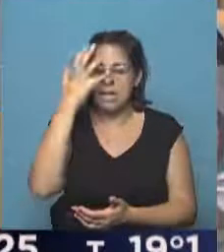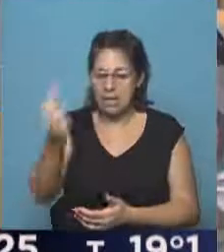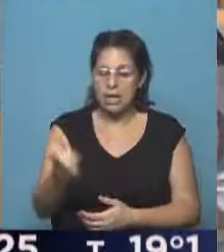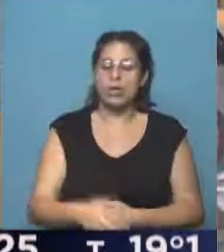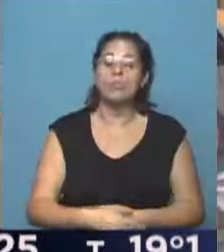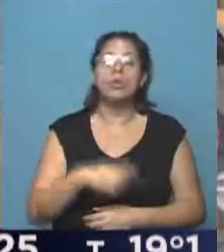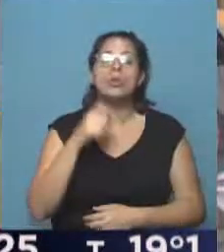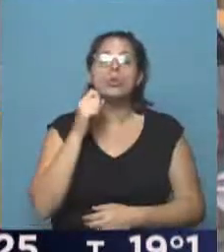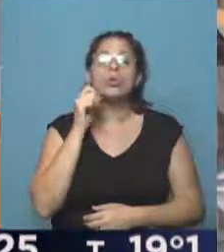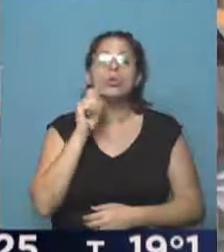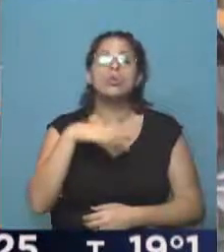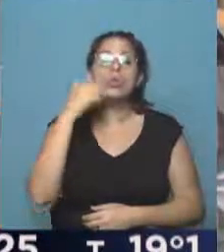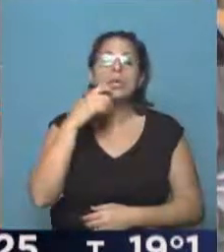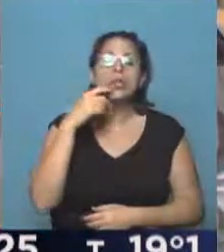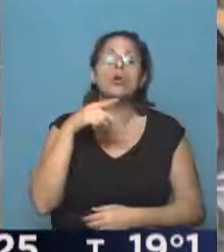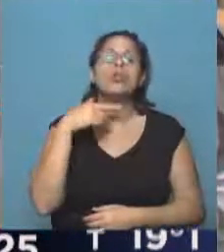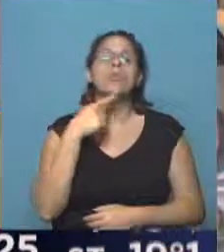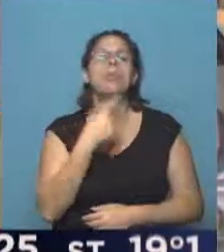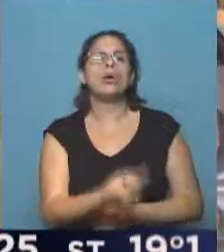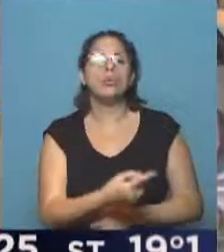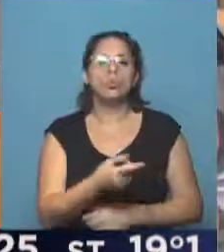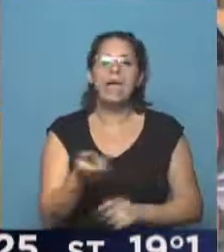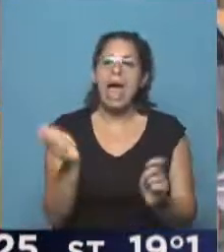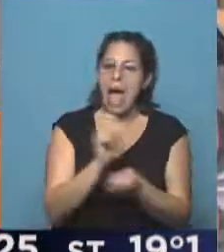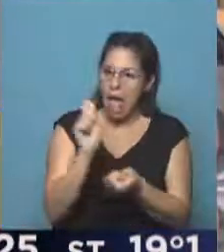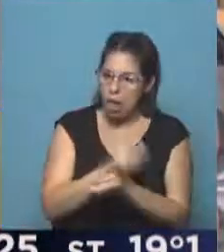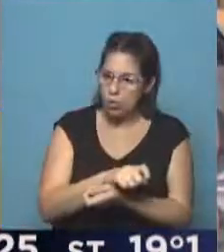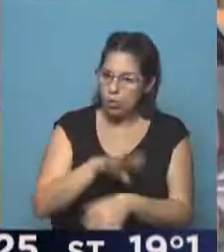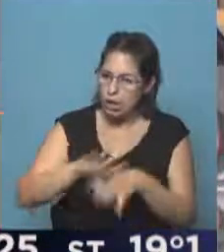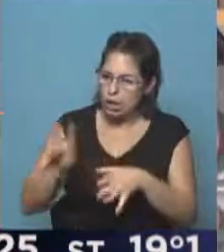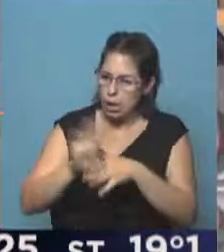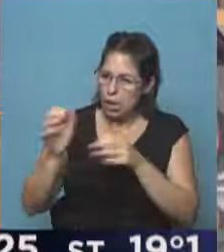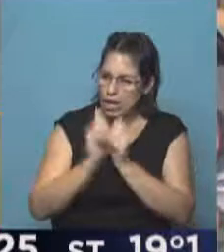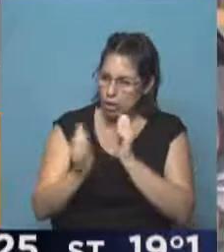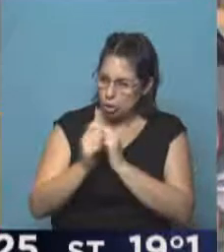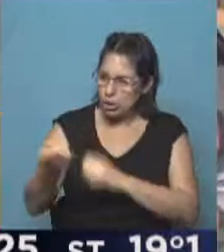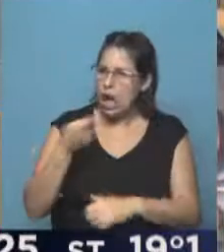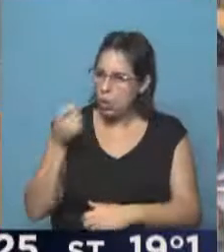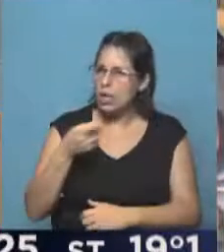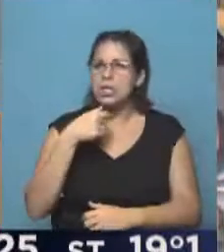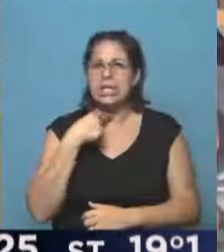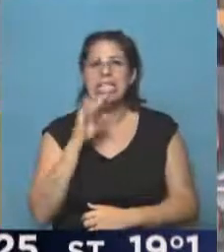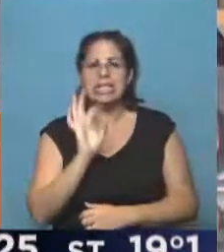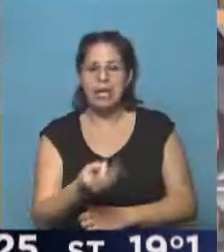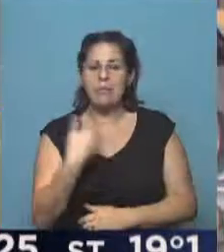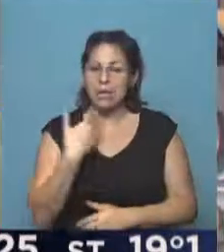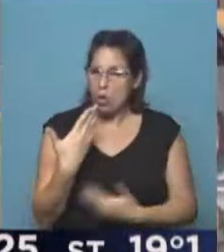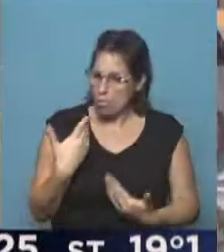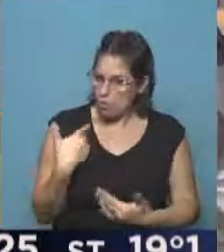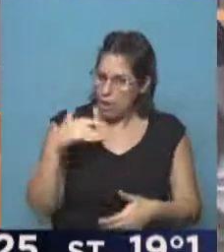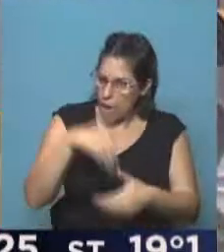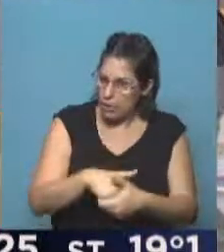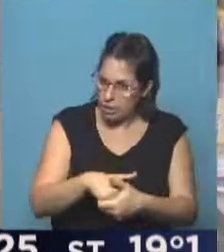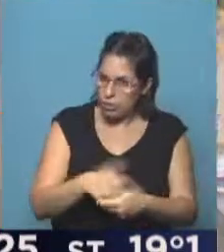Aires. Su hijo se llama Alfredo, consulta por el reajuste de reparación histórica en la jubilación. Quiere saber si le corresponde o si